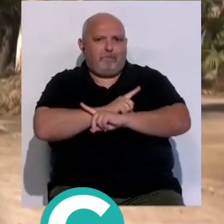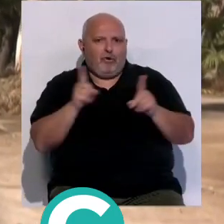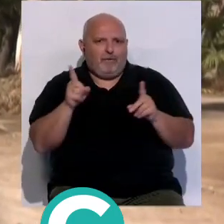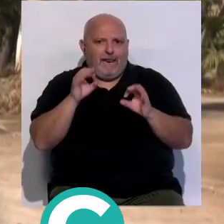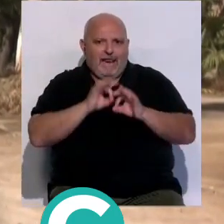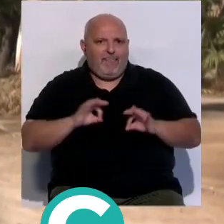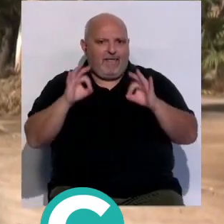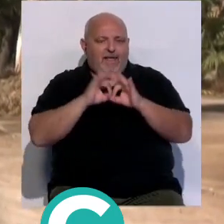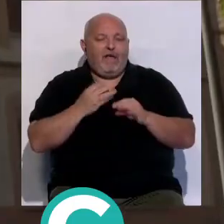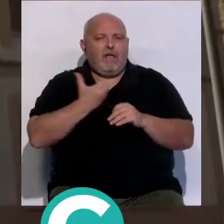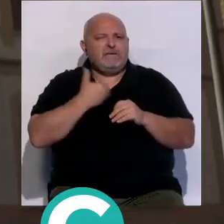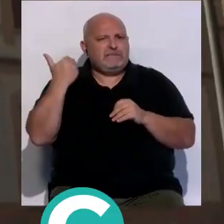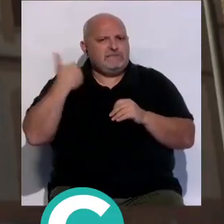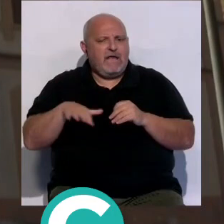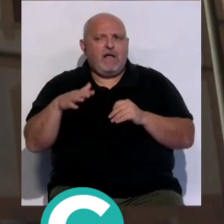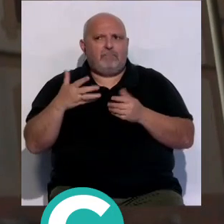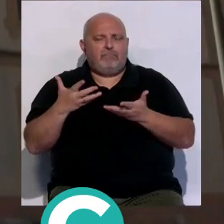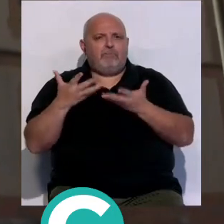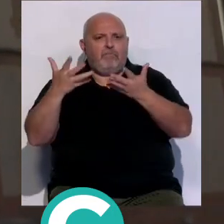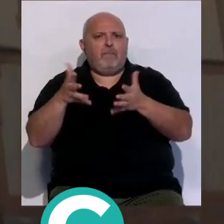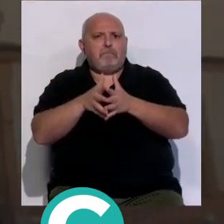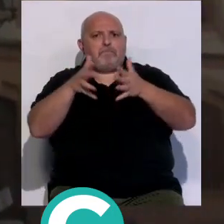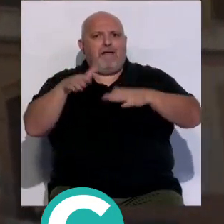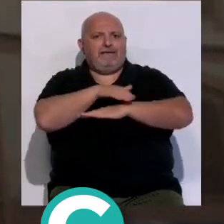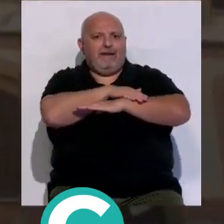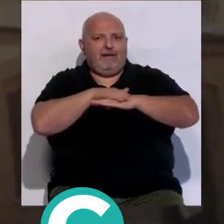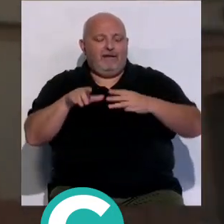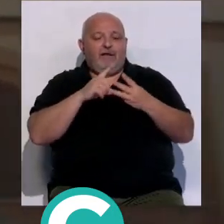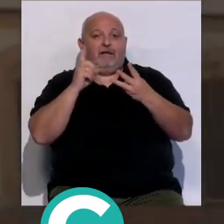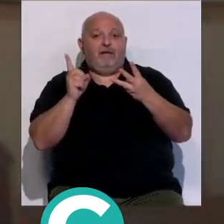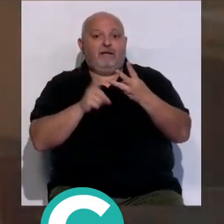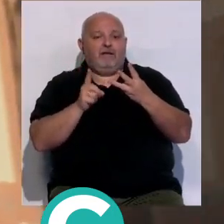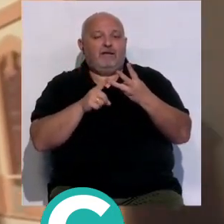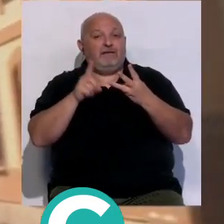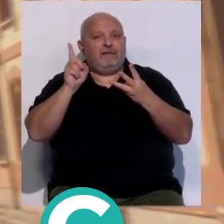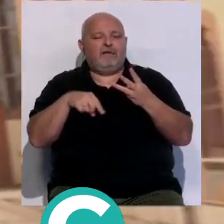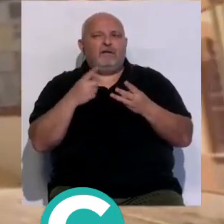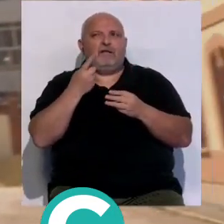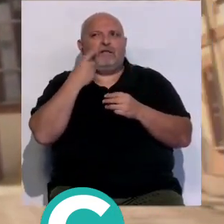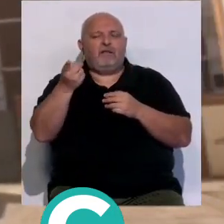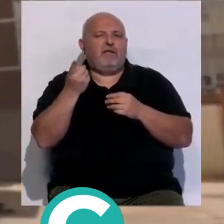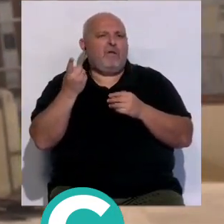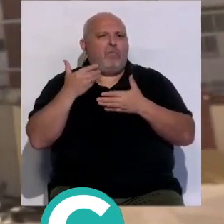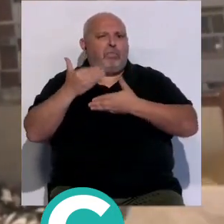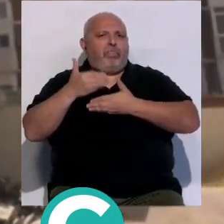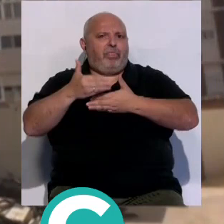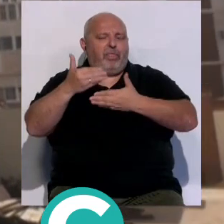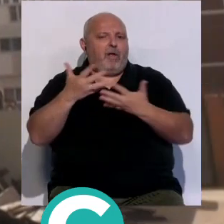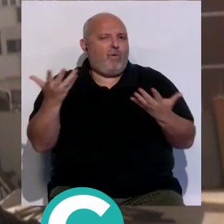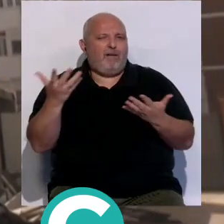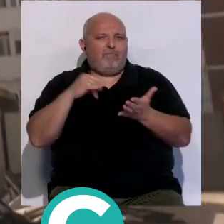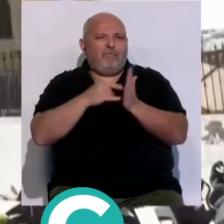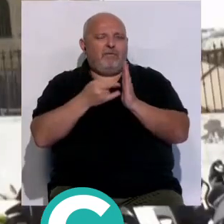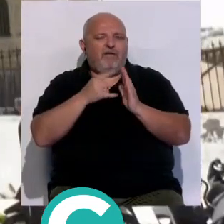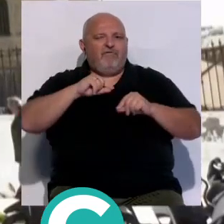después de que el Ayuntamiento le diera más edificabilidad en tercer lugar Ruiz Boix ha criticado las trabas de la Junta de Andalucía